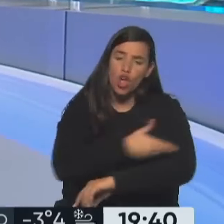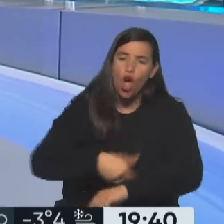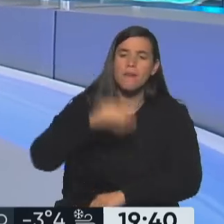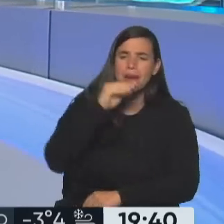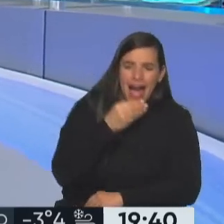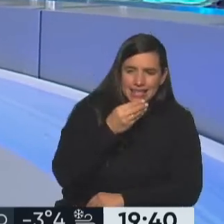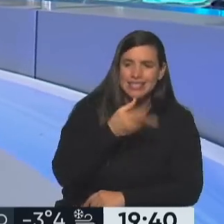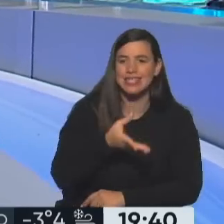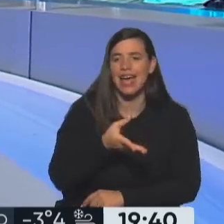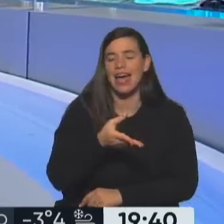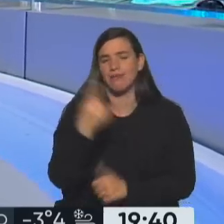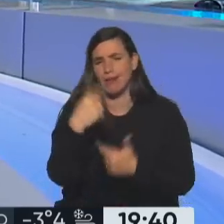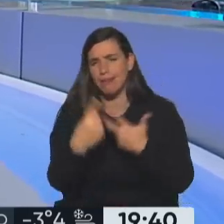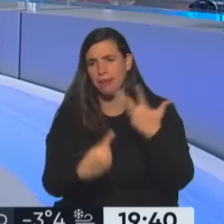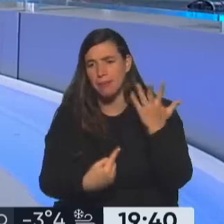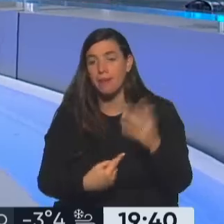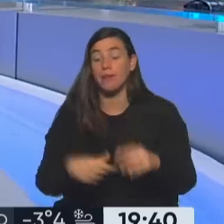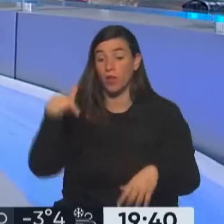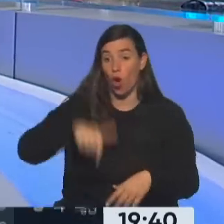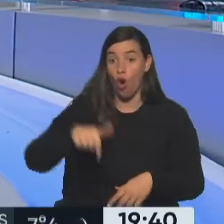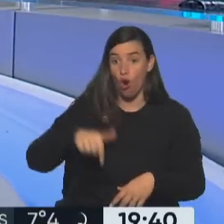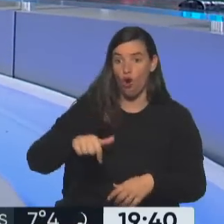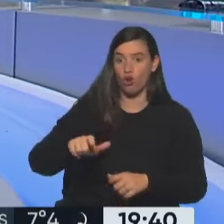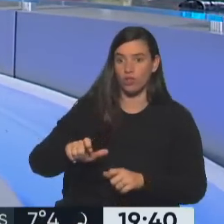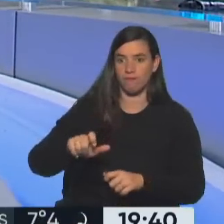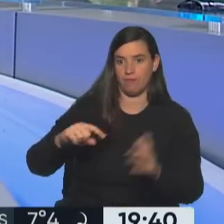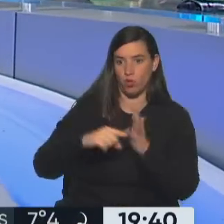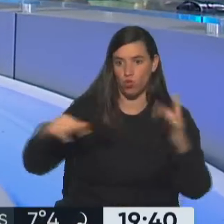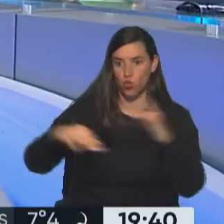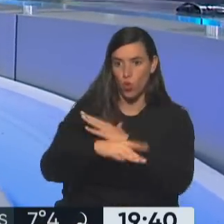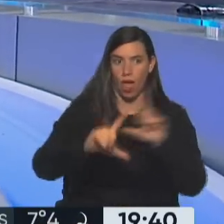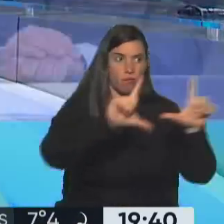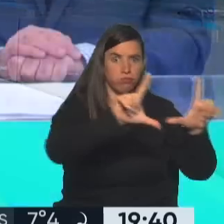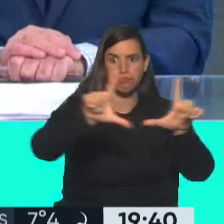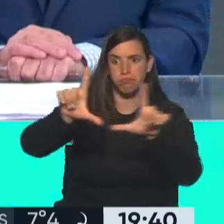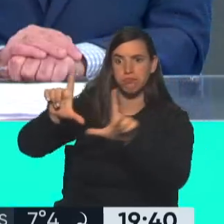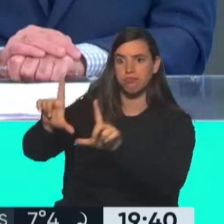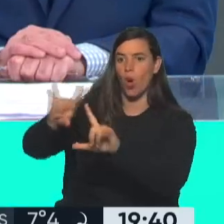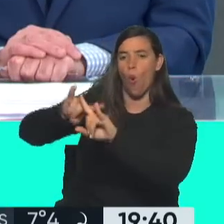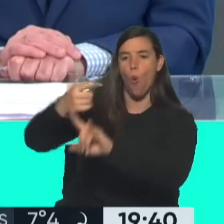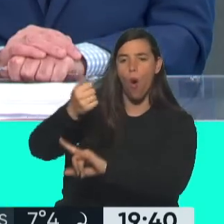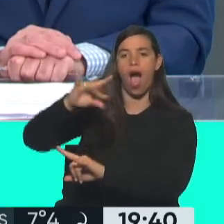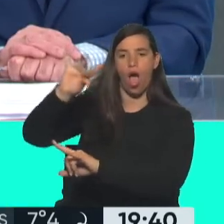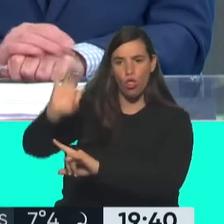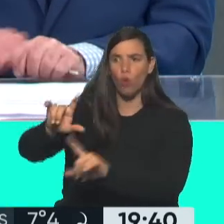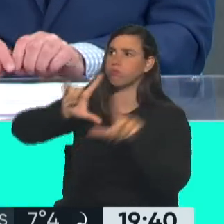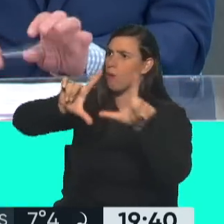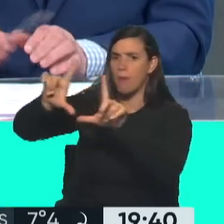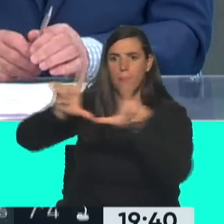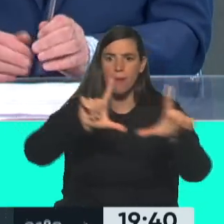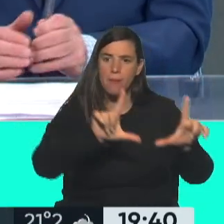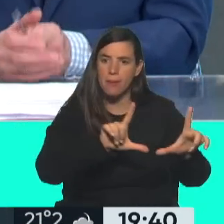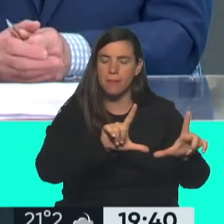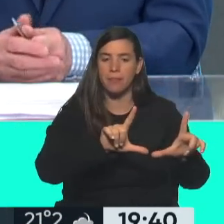Hoy aparecieron pintadas de Guado en gran parte del conurbano bonaerense, también una señal. Ayer se habla que después del Congreso él